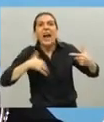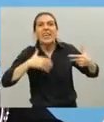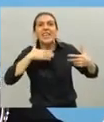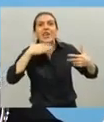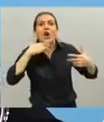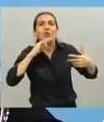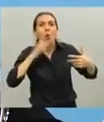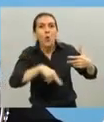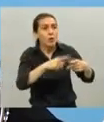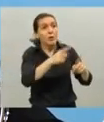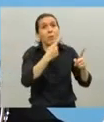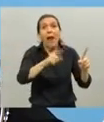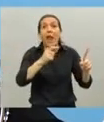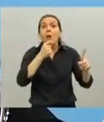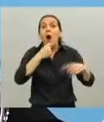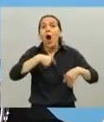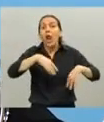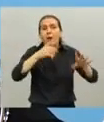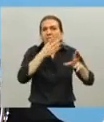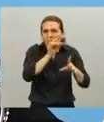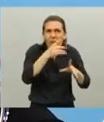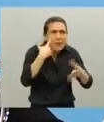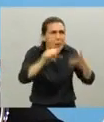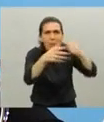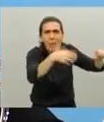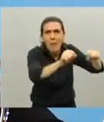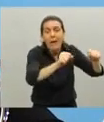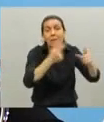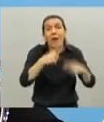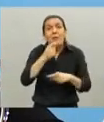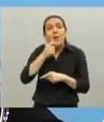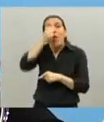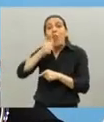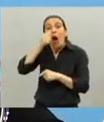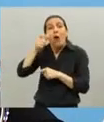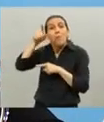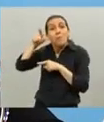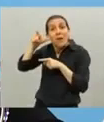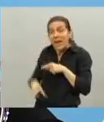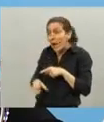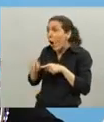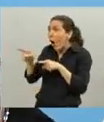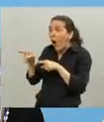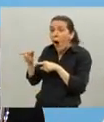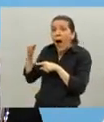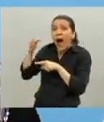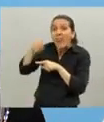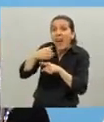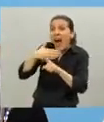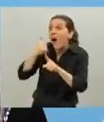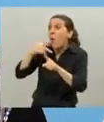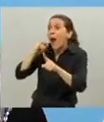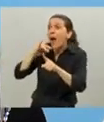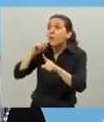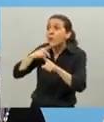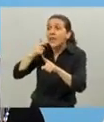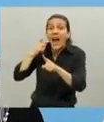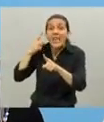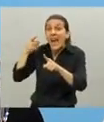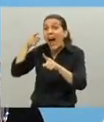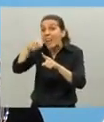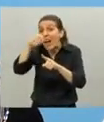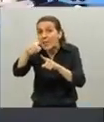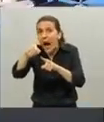va un día domingo, a Juan Agustín García y Boyacá, va a encontrar a todos los hinchas juntos.